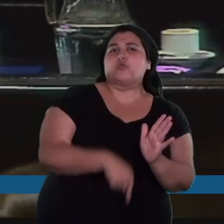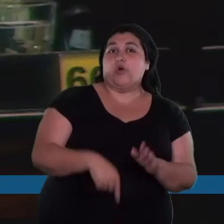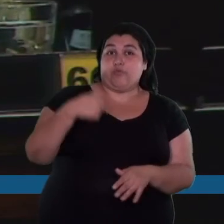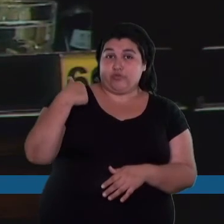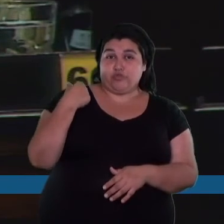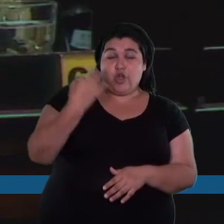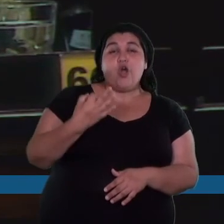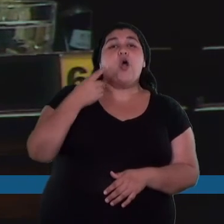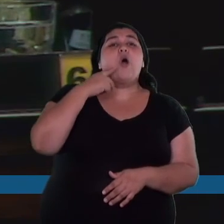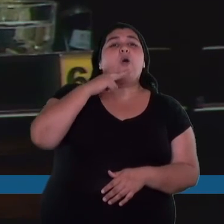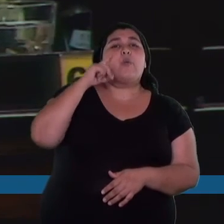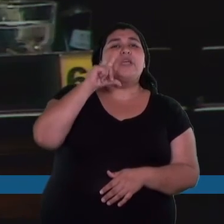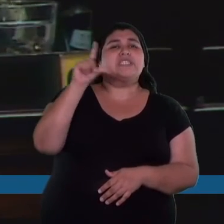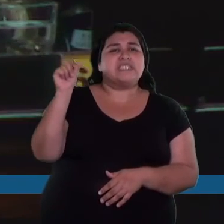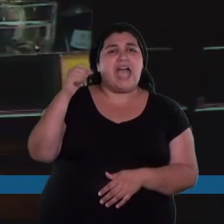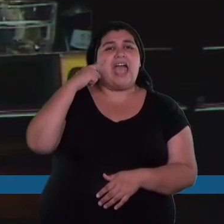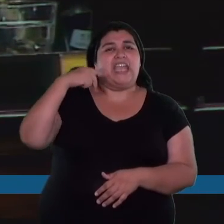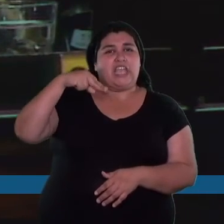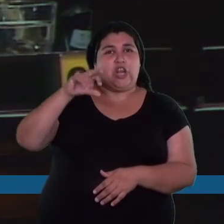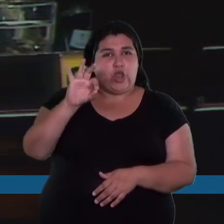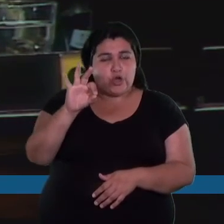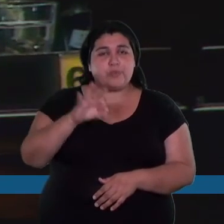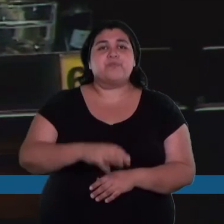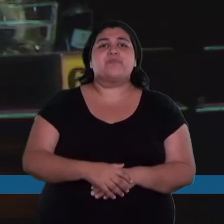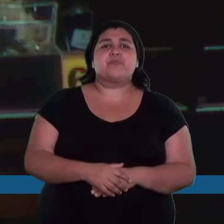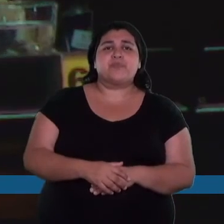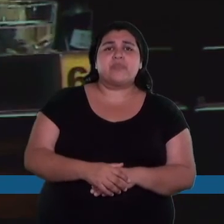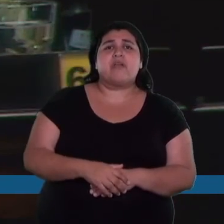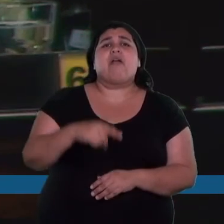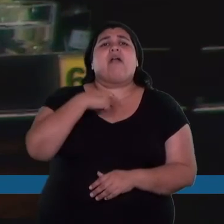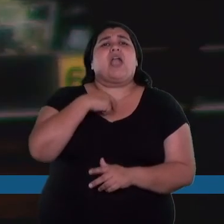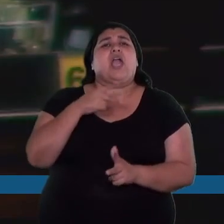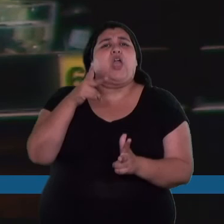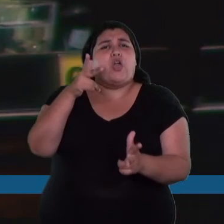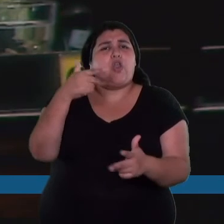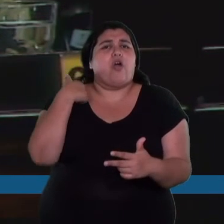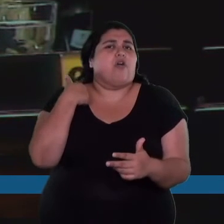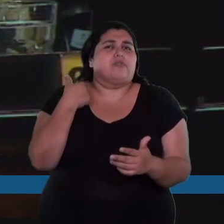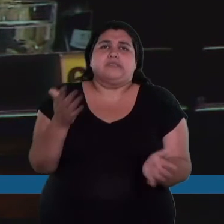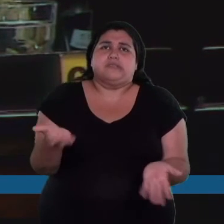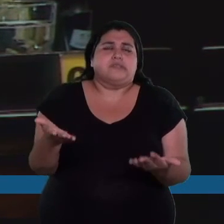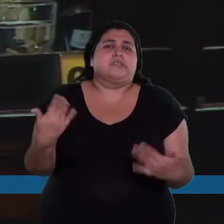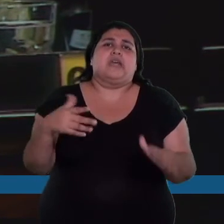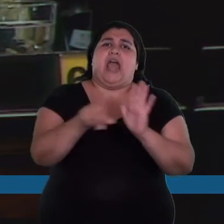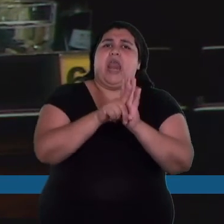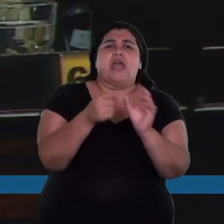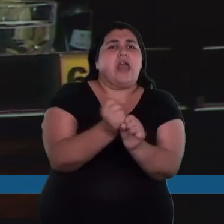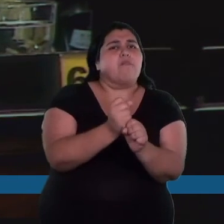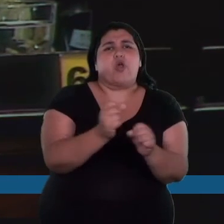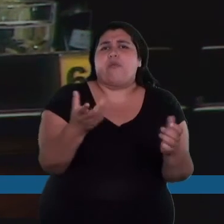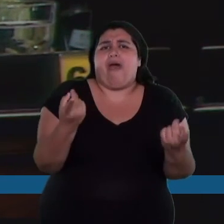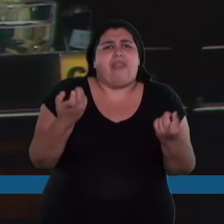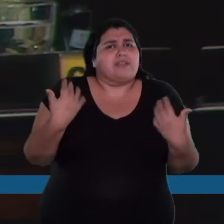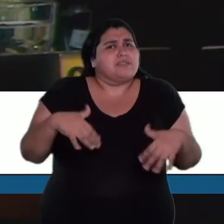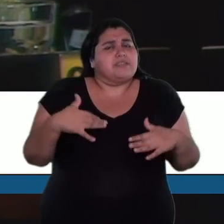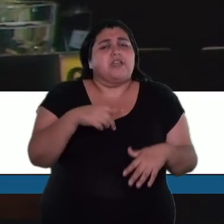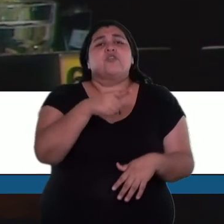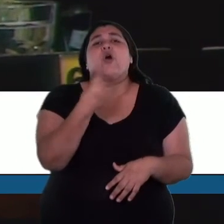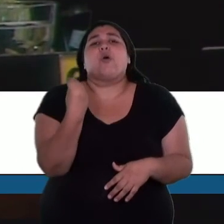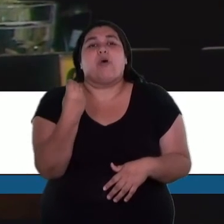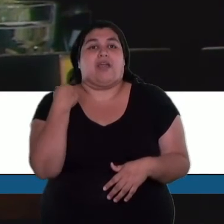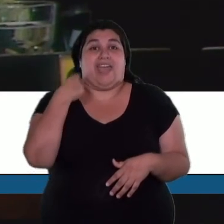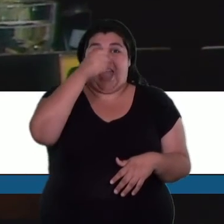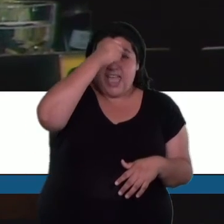Villarino, un municipio al sur de la provincia. Y quiero celebrar la aprobación de esta prórroga y esta ley que van a permitir que el